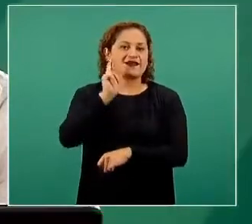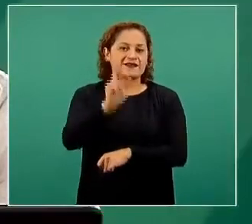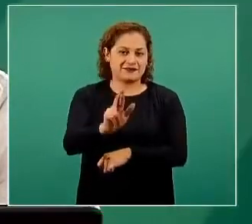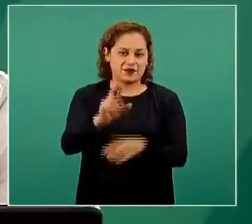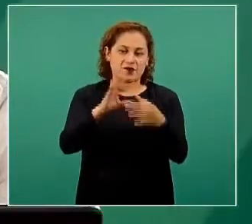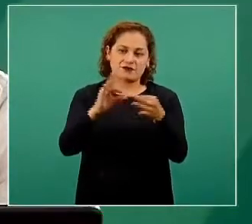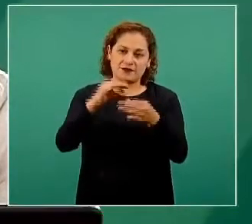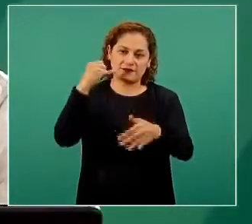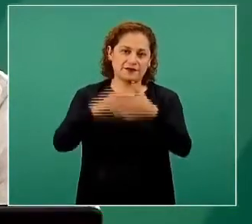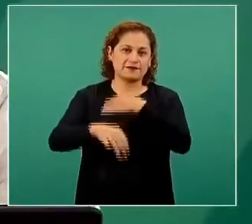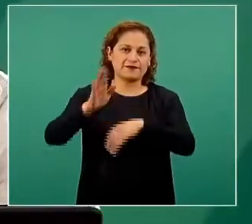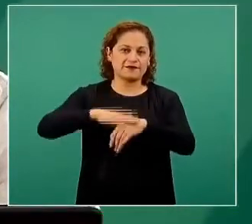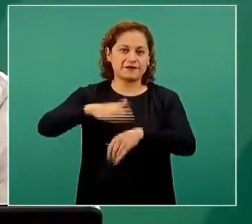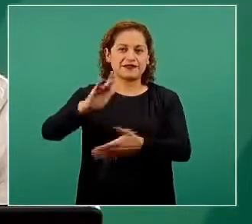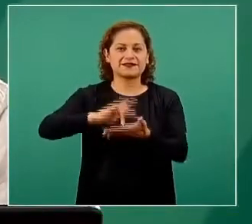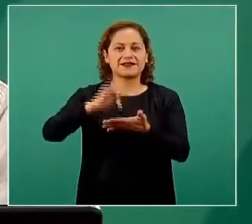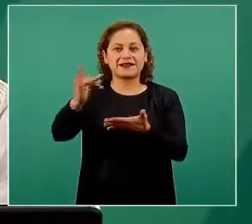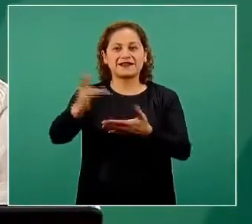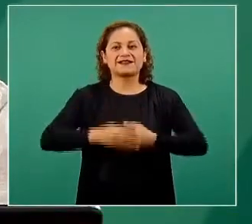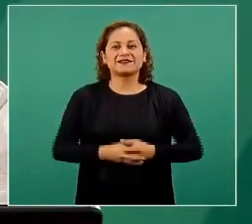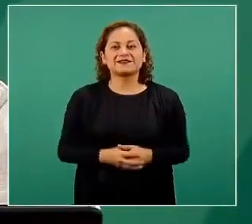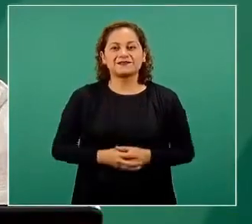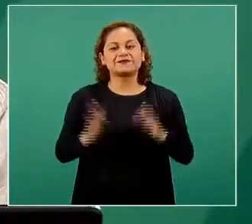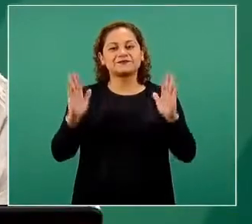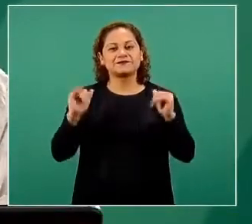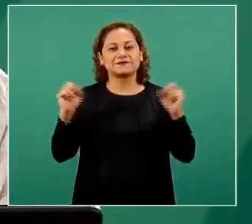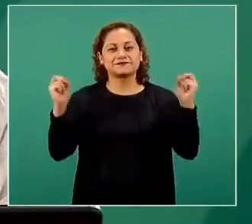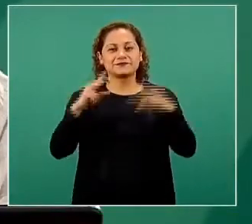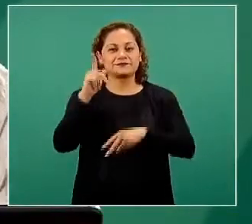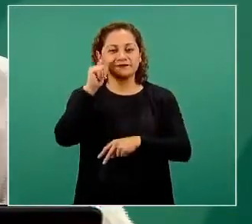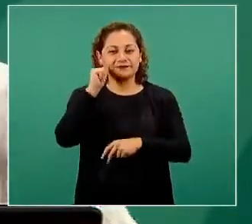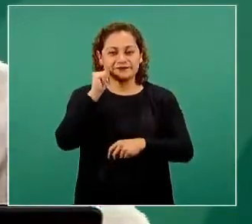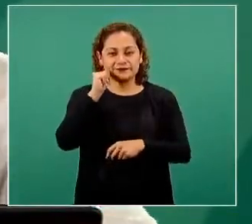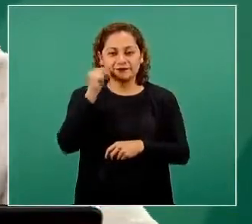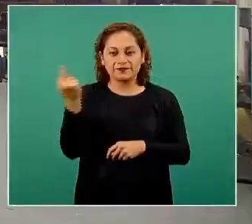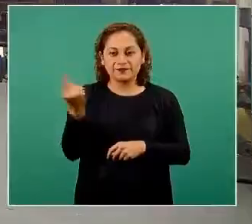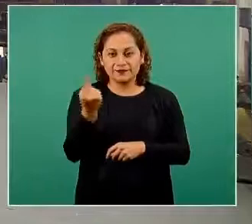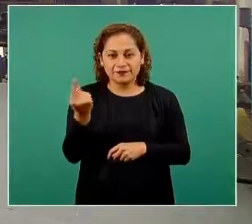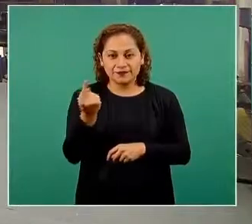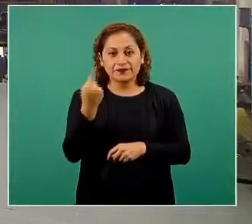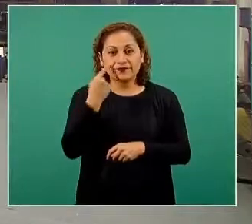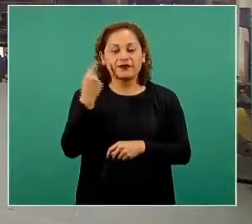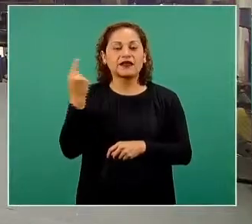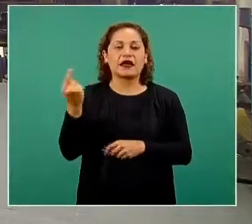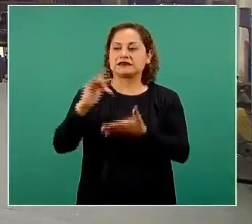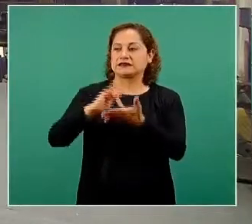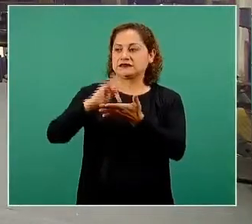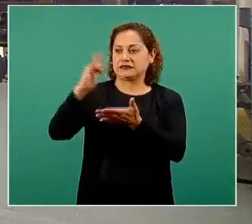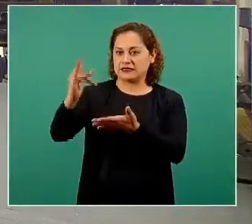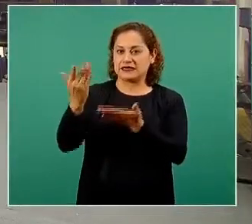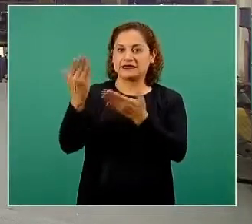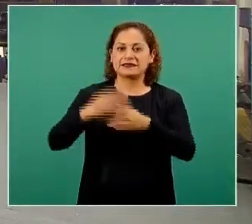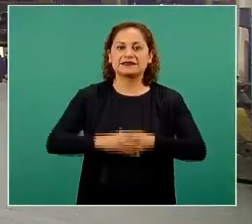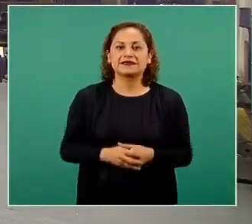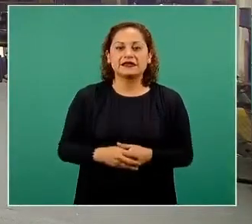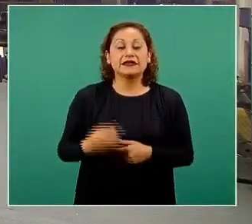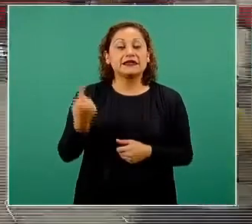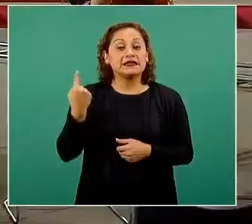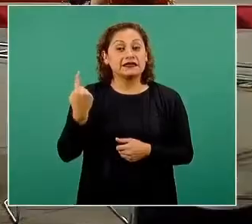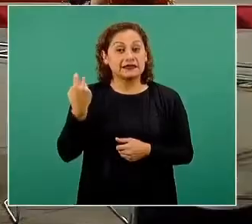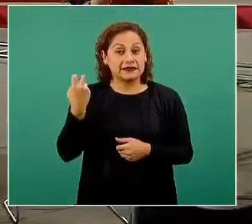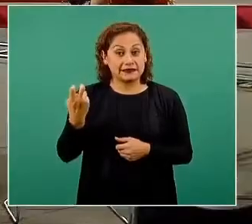damos más minutos muchas gracias nos vemos mañana este es el correo gracias Miguel este es el